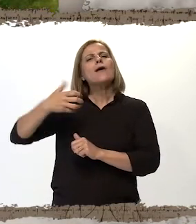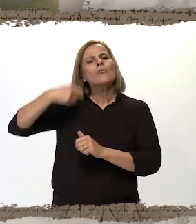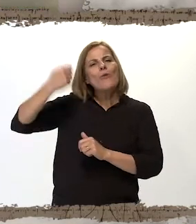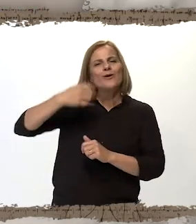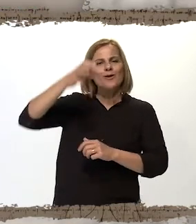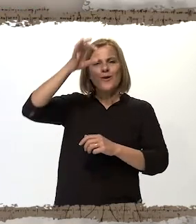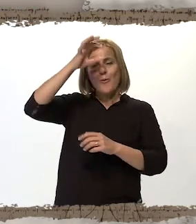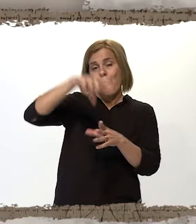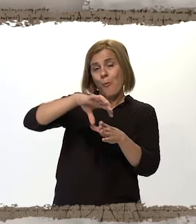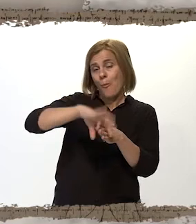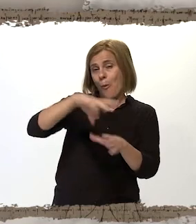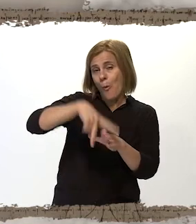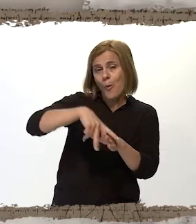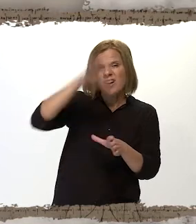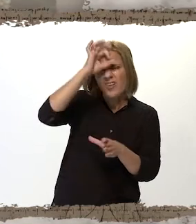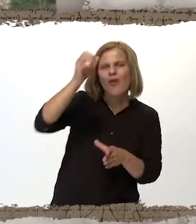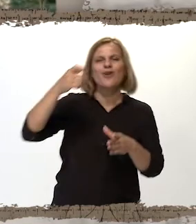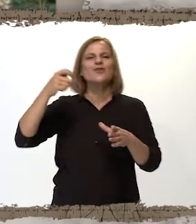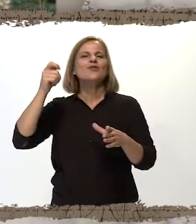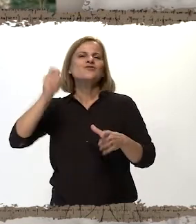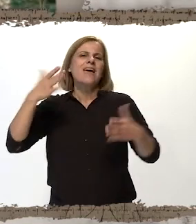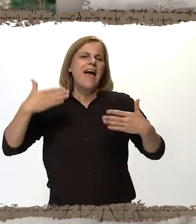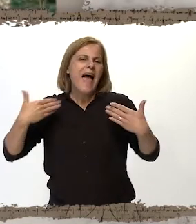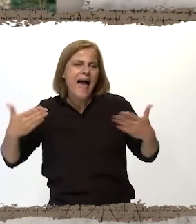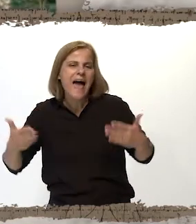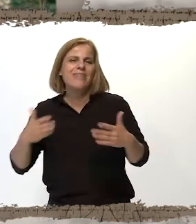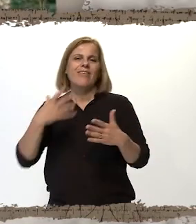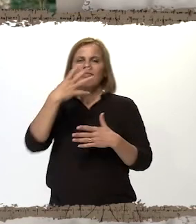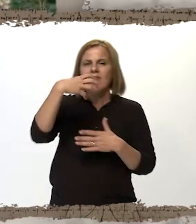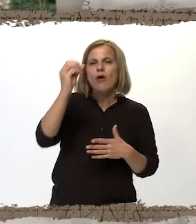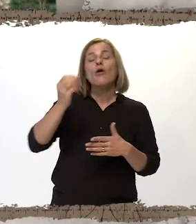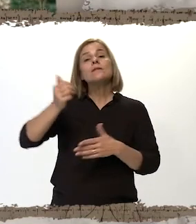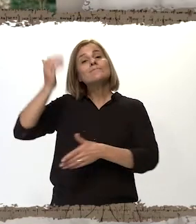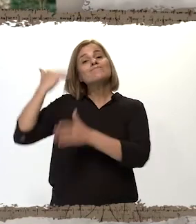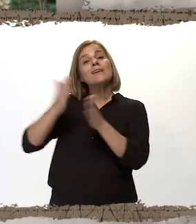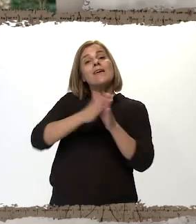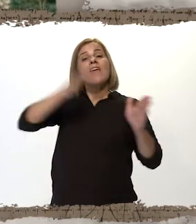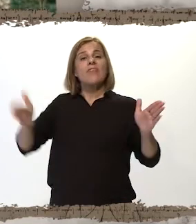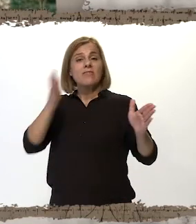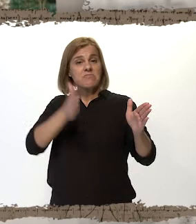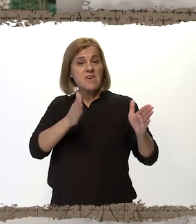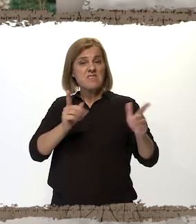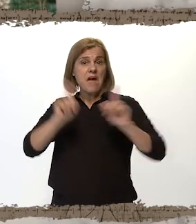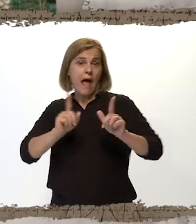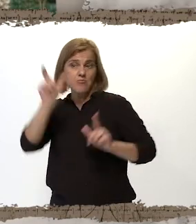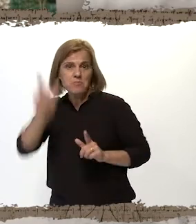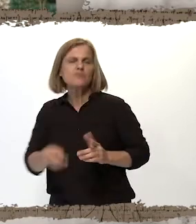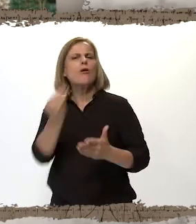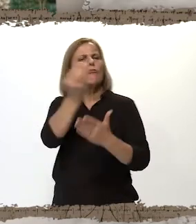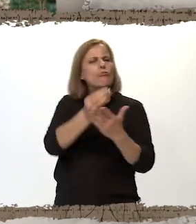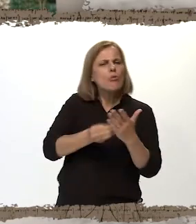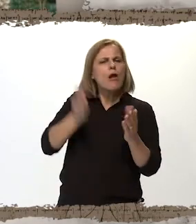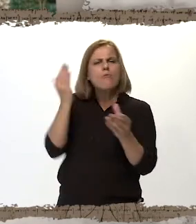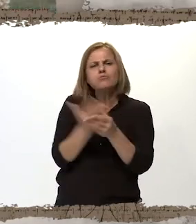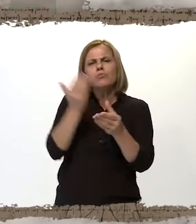de seres como unicornios, hadas o dragones? En la Edad Media, diversos artistas realizaron ilustraciones de estos personajes